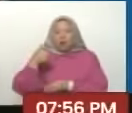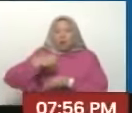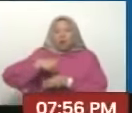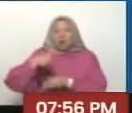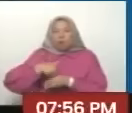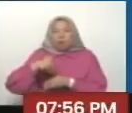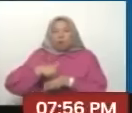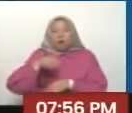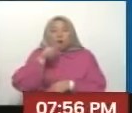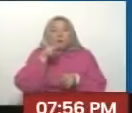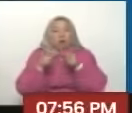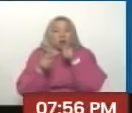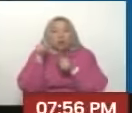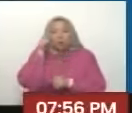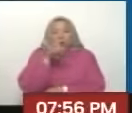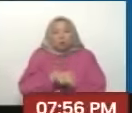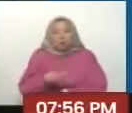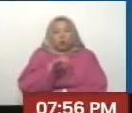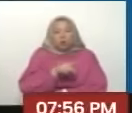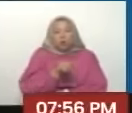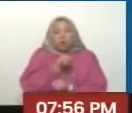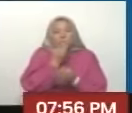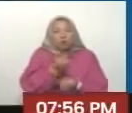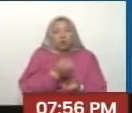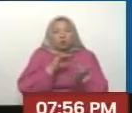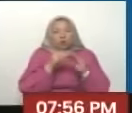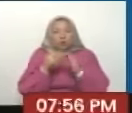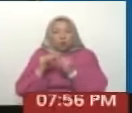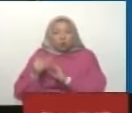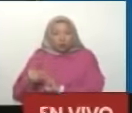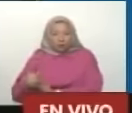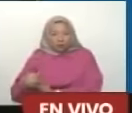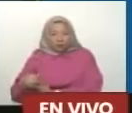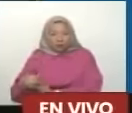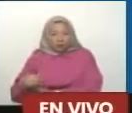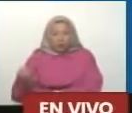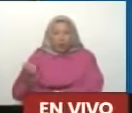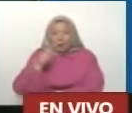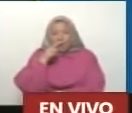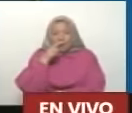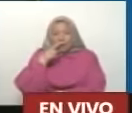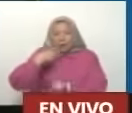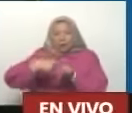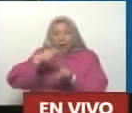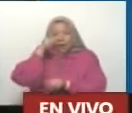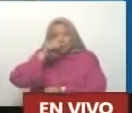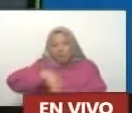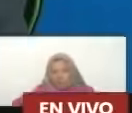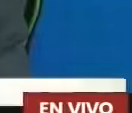gran consulta Popular De los consejos Comunales Y las comunas Con Maduro Vamos a ver